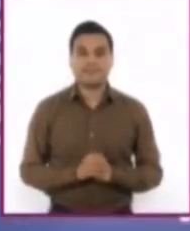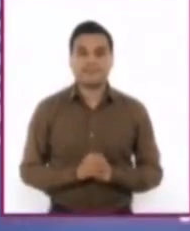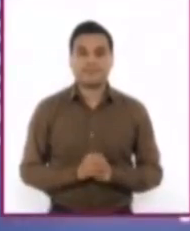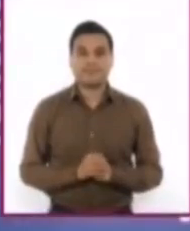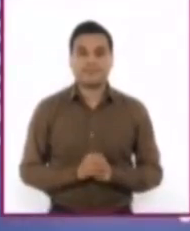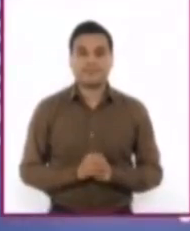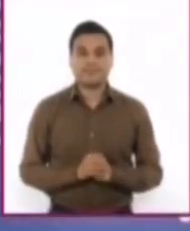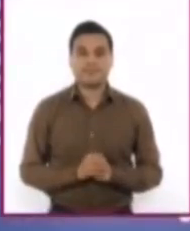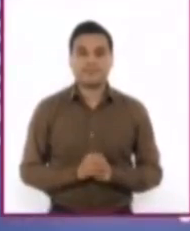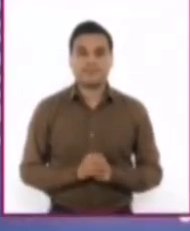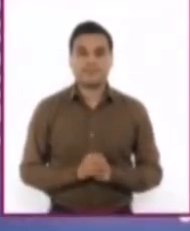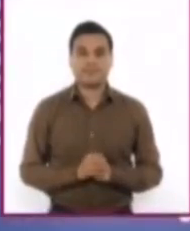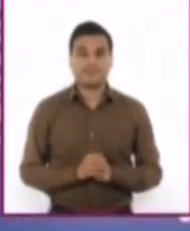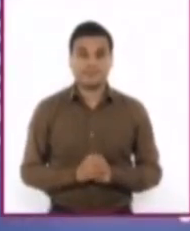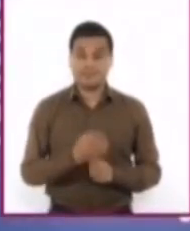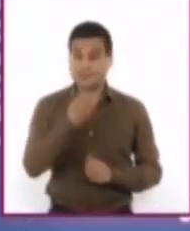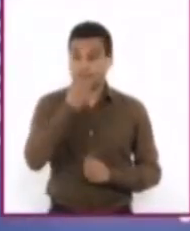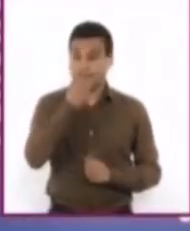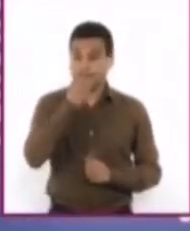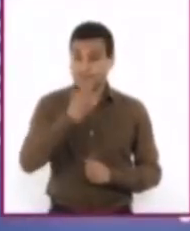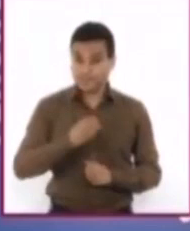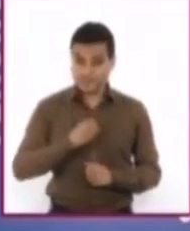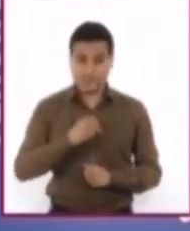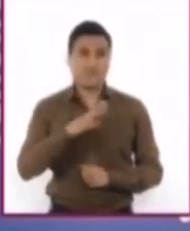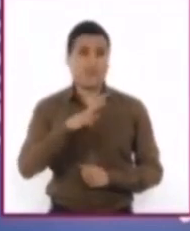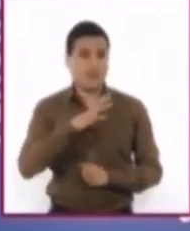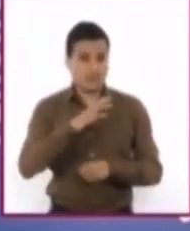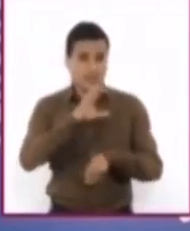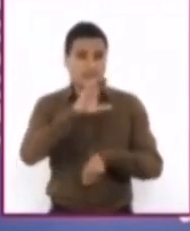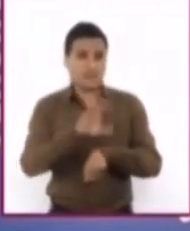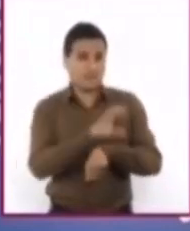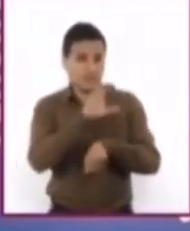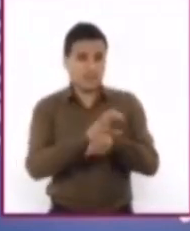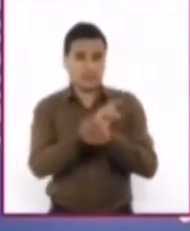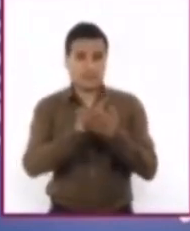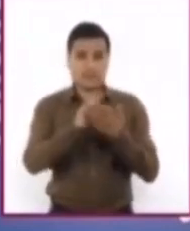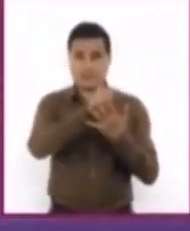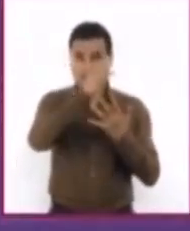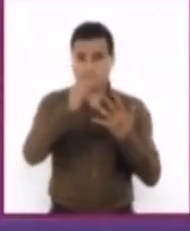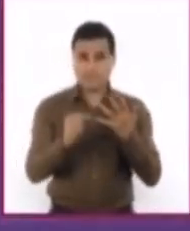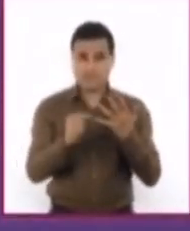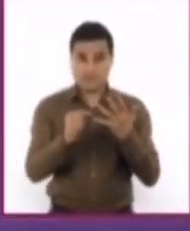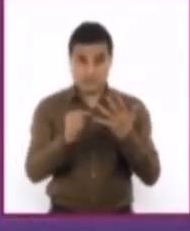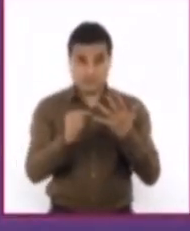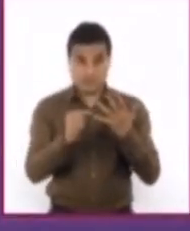A pesar de que hay energías limpias, no se detuvo el calentamiento global.